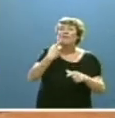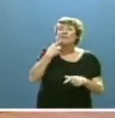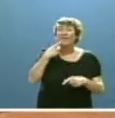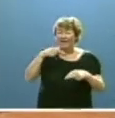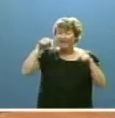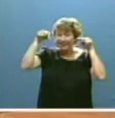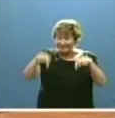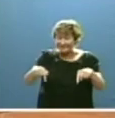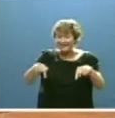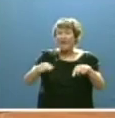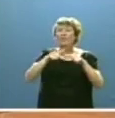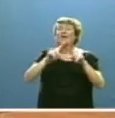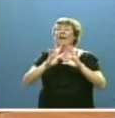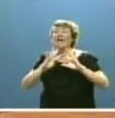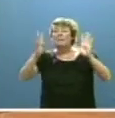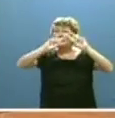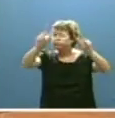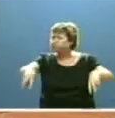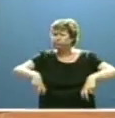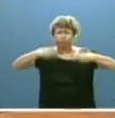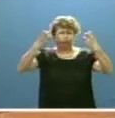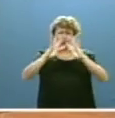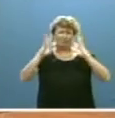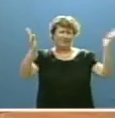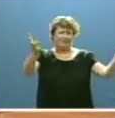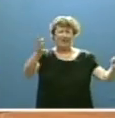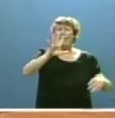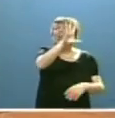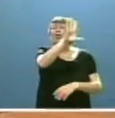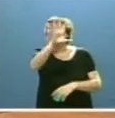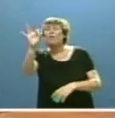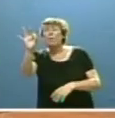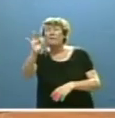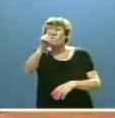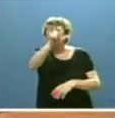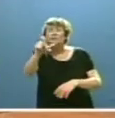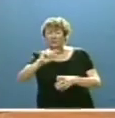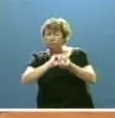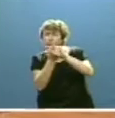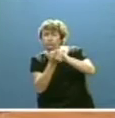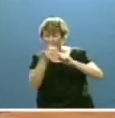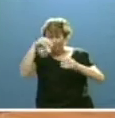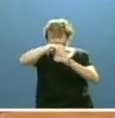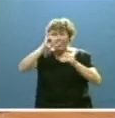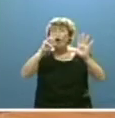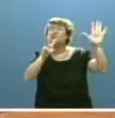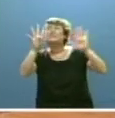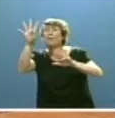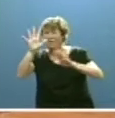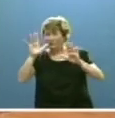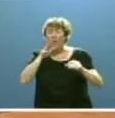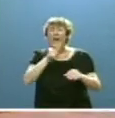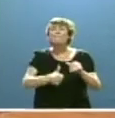una Cámara muy renovada en 50 de sus 84 miembros, con más grupos